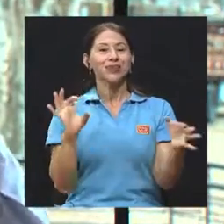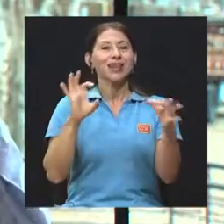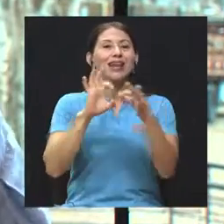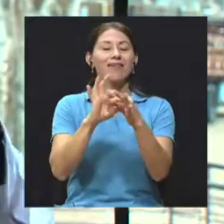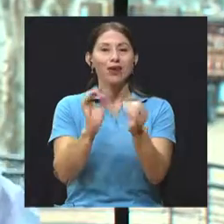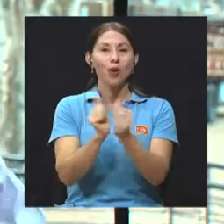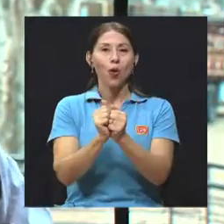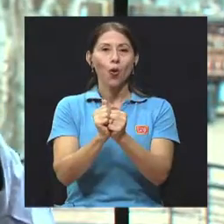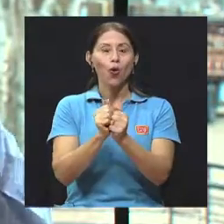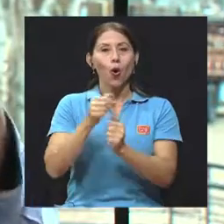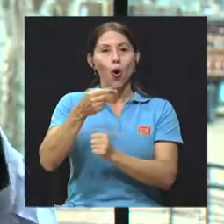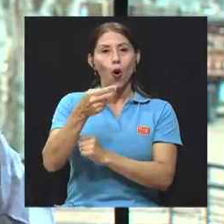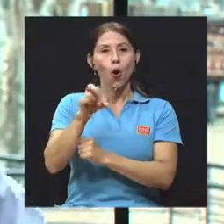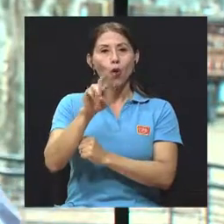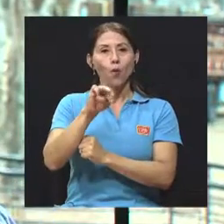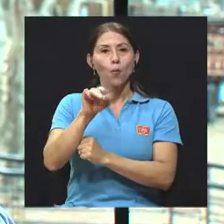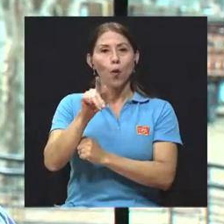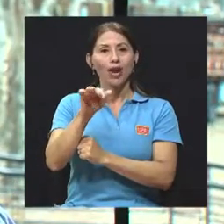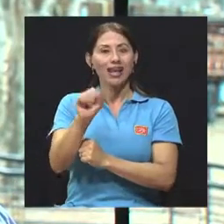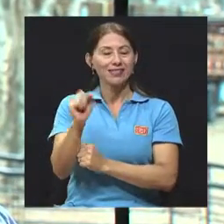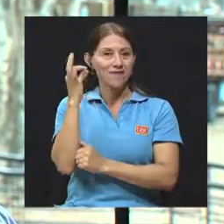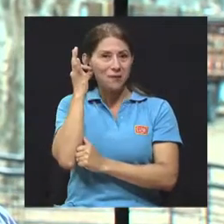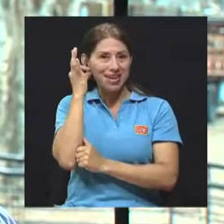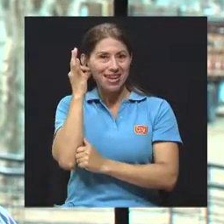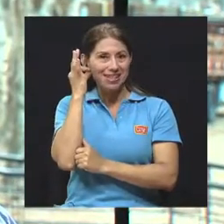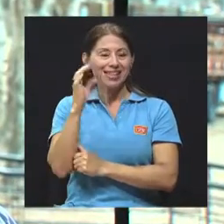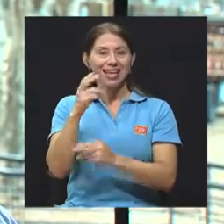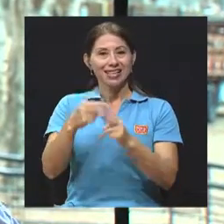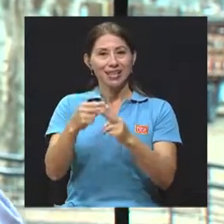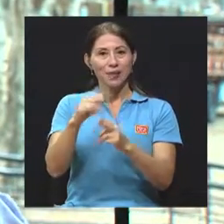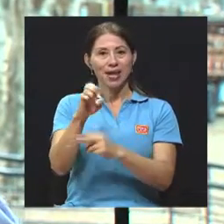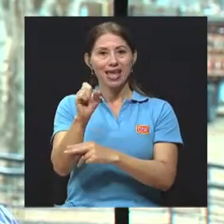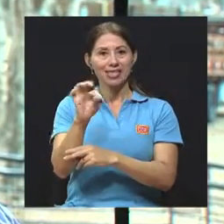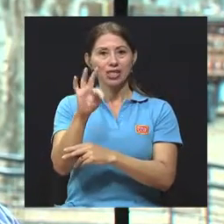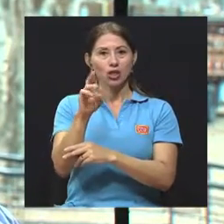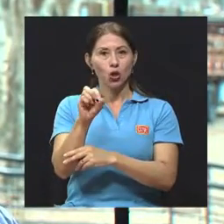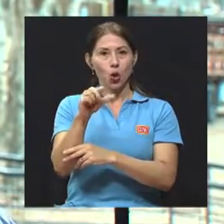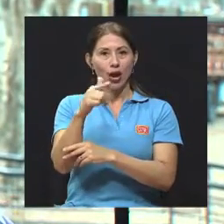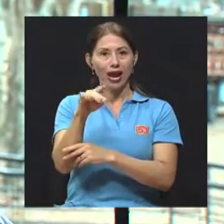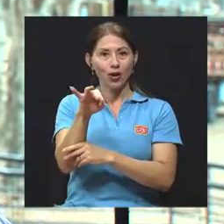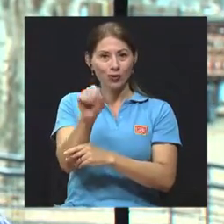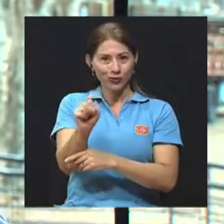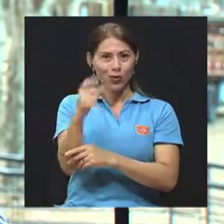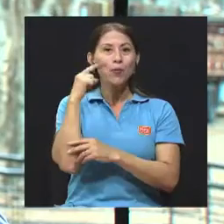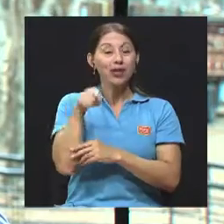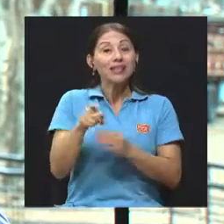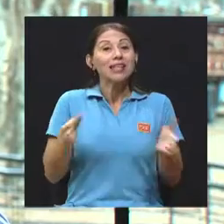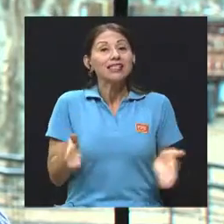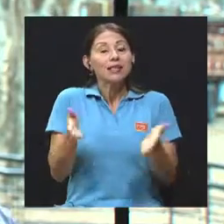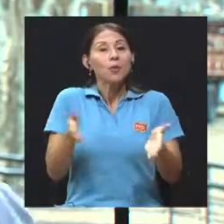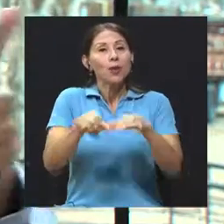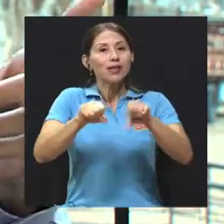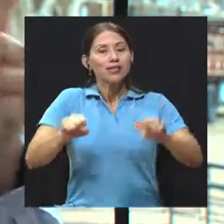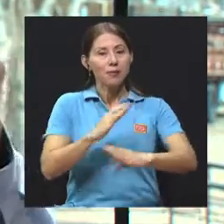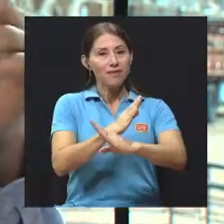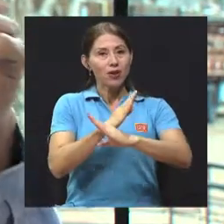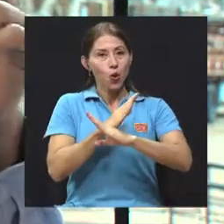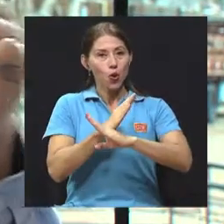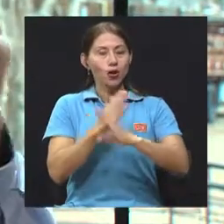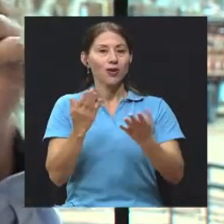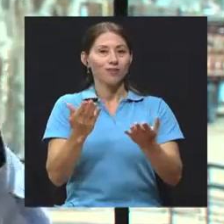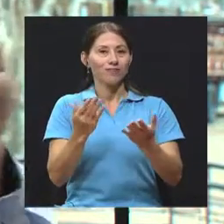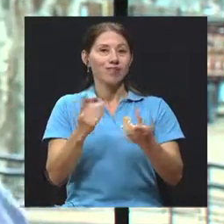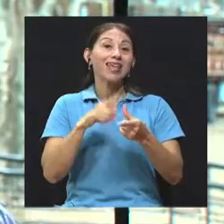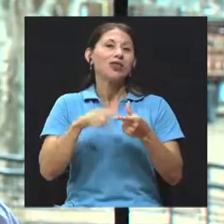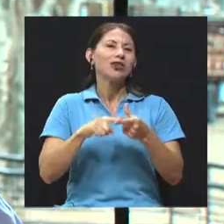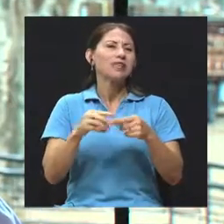las hormonas femeninas estimulan al sistema inmunológico. Eso lleva a que sea más frecuente en mujeres. Y en ese rango, que es el